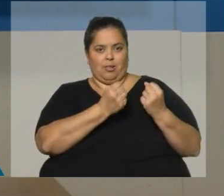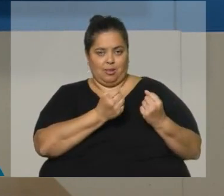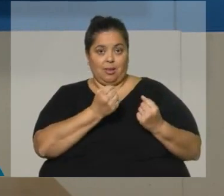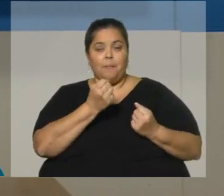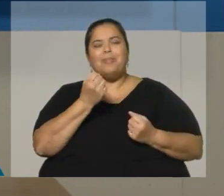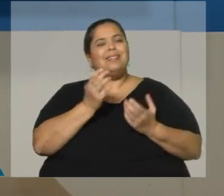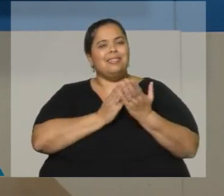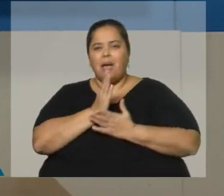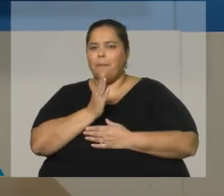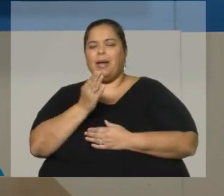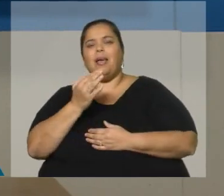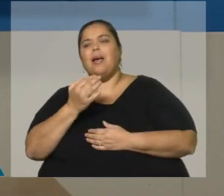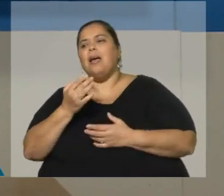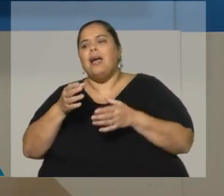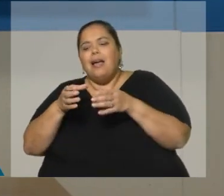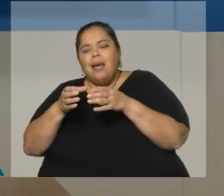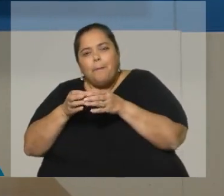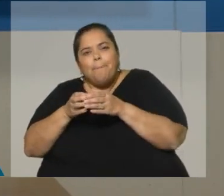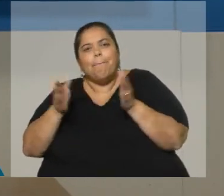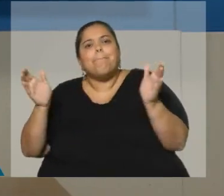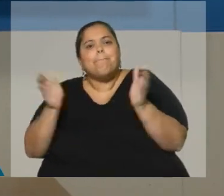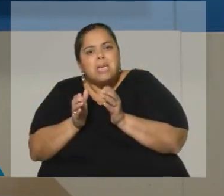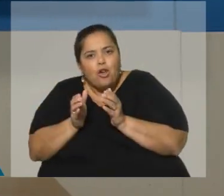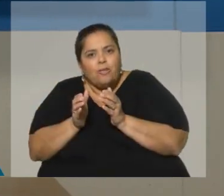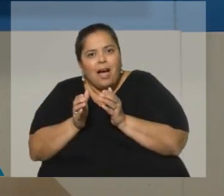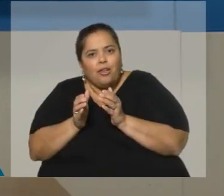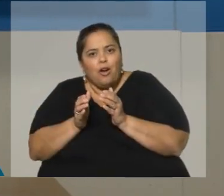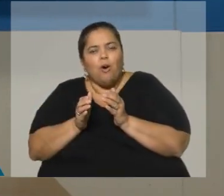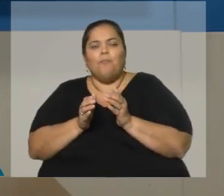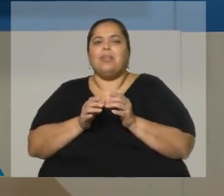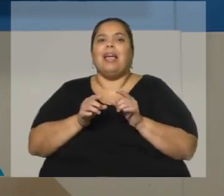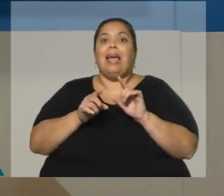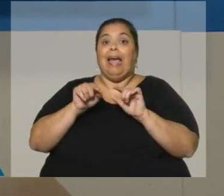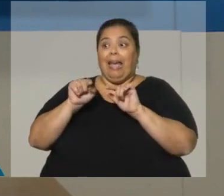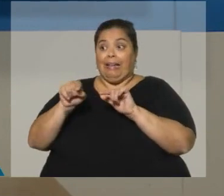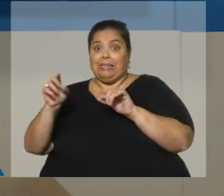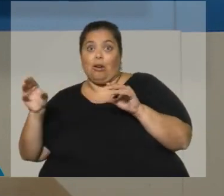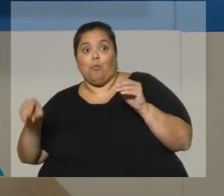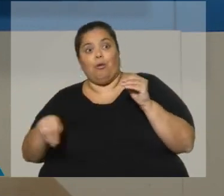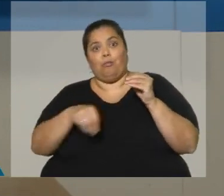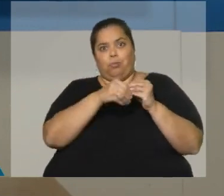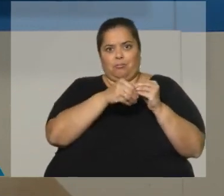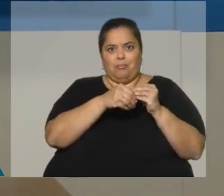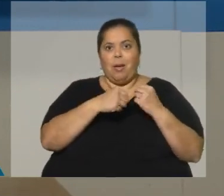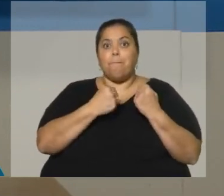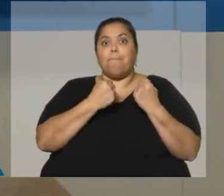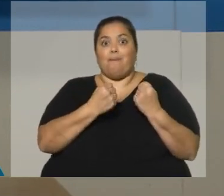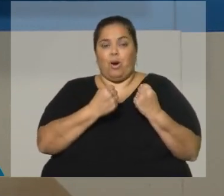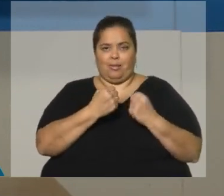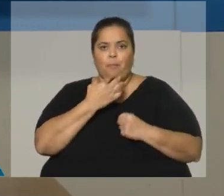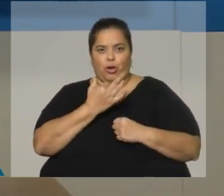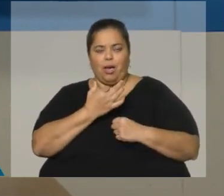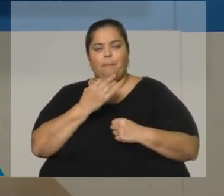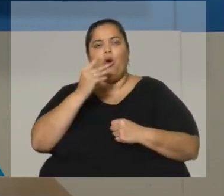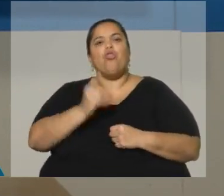minoritario que resuelve cuando son los justos es el más fuerte, tiene un gran poder de chantaje. Por ejemplo, en los diputados,